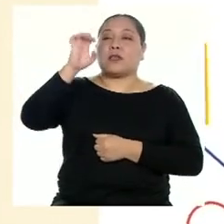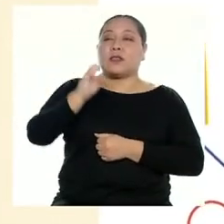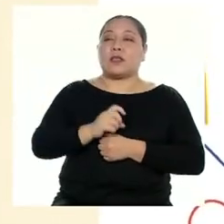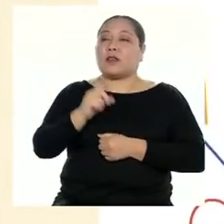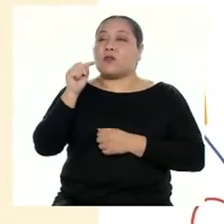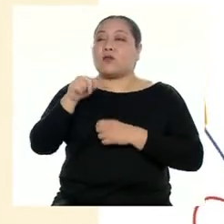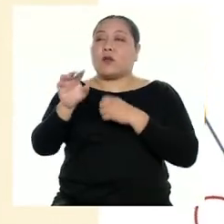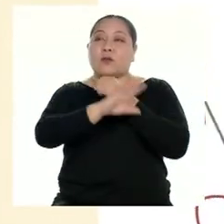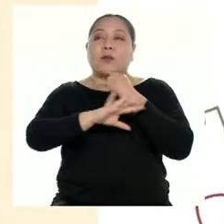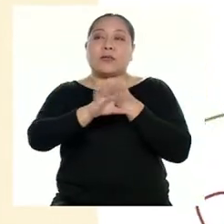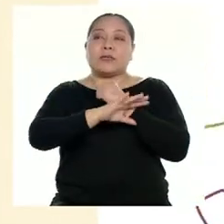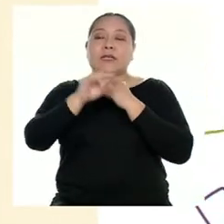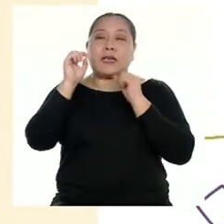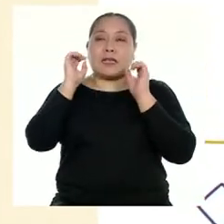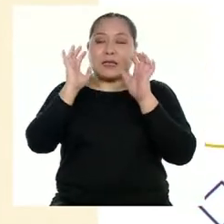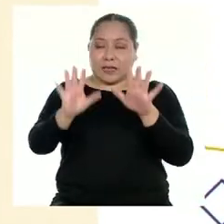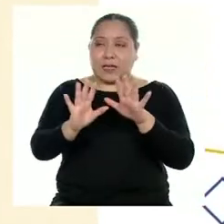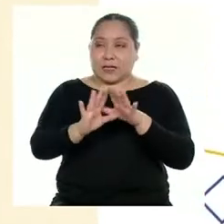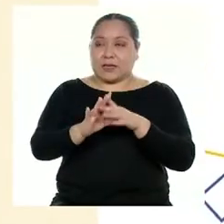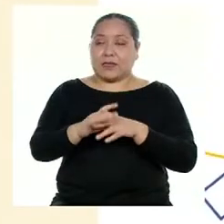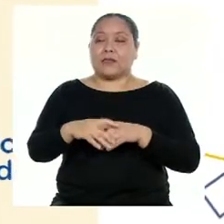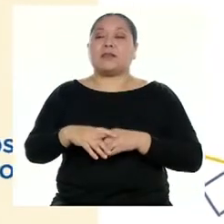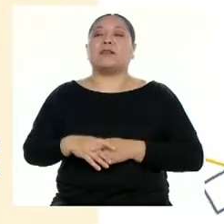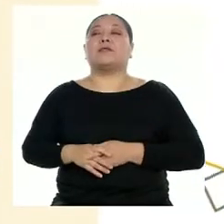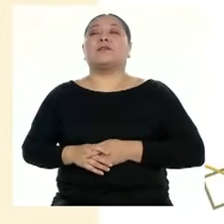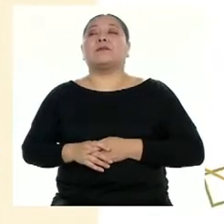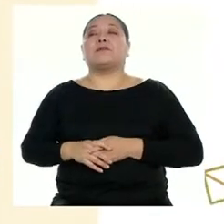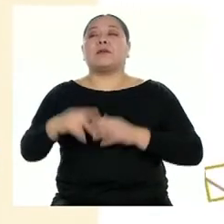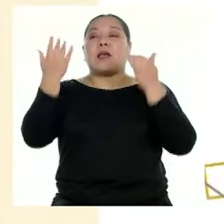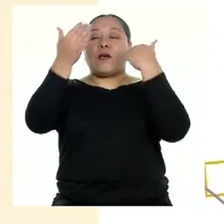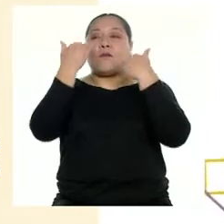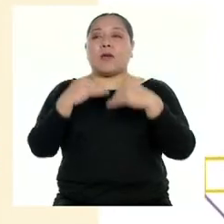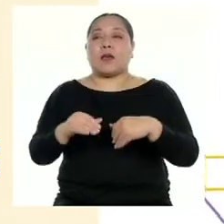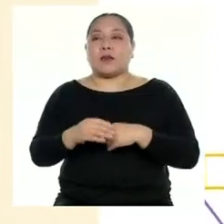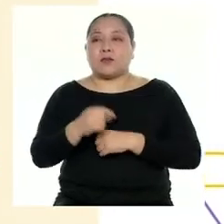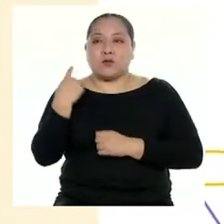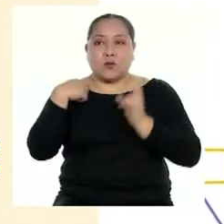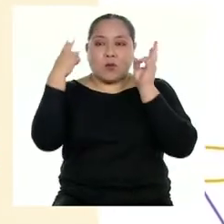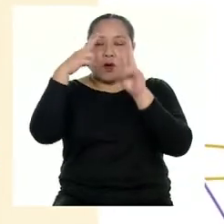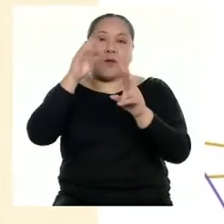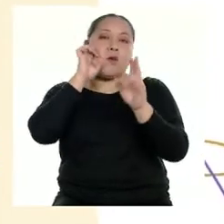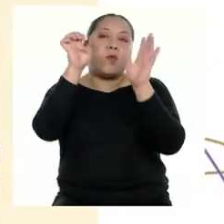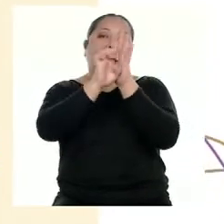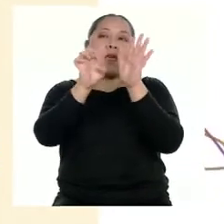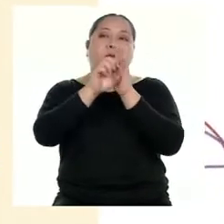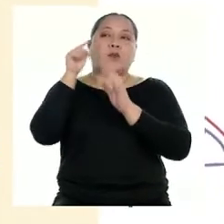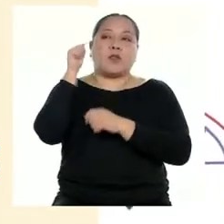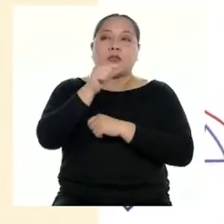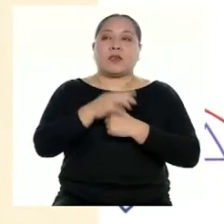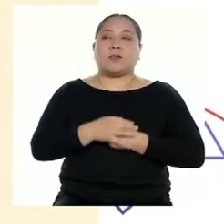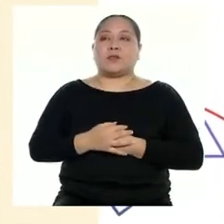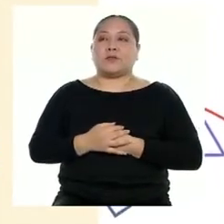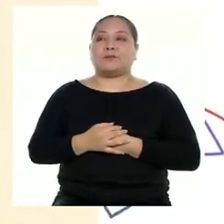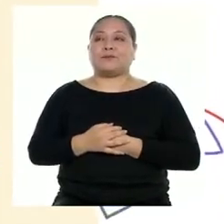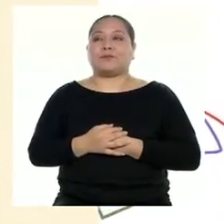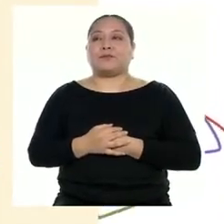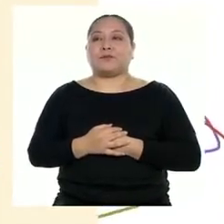base 10 con exponente entero. En la parte inferior, puedes ver un ejemplo de esta notación.